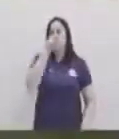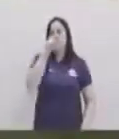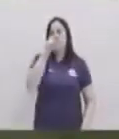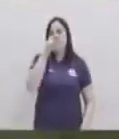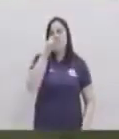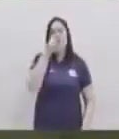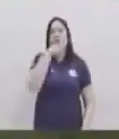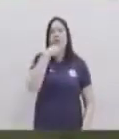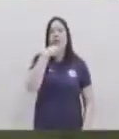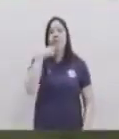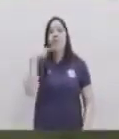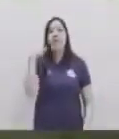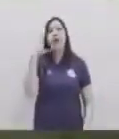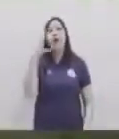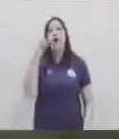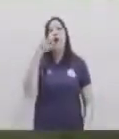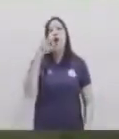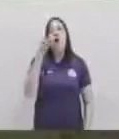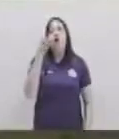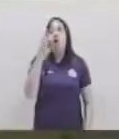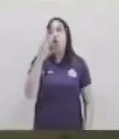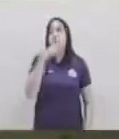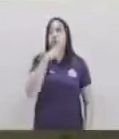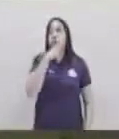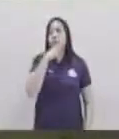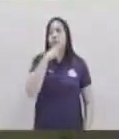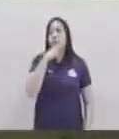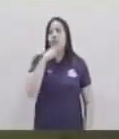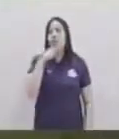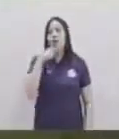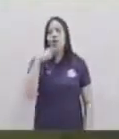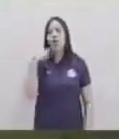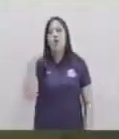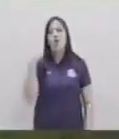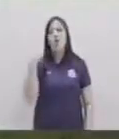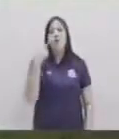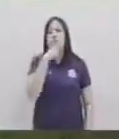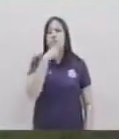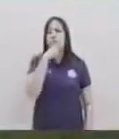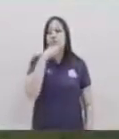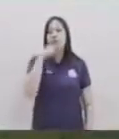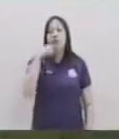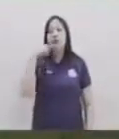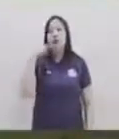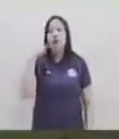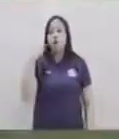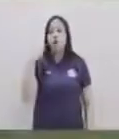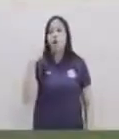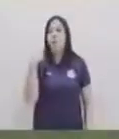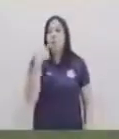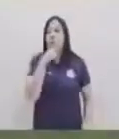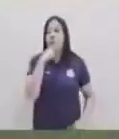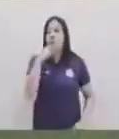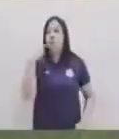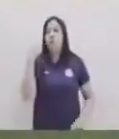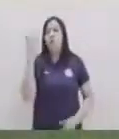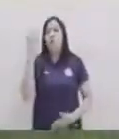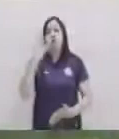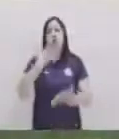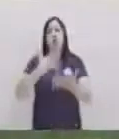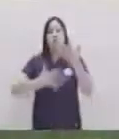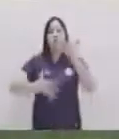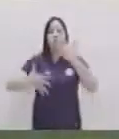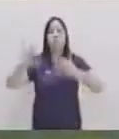de color como aprendimos anteriormente colores paso el dedo índice sobre los labios después hago dos